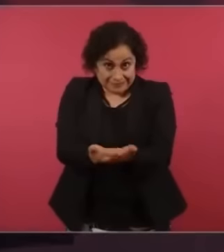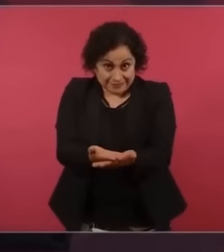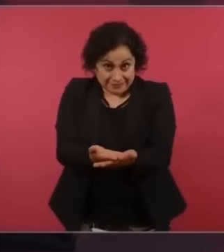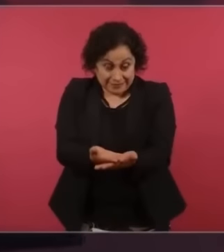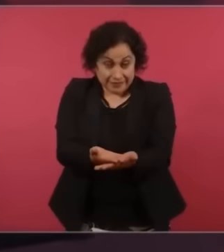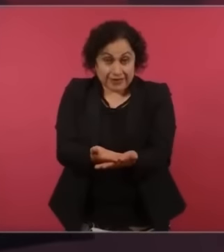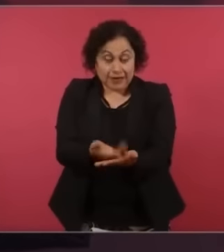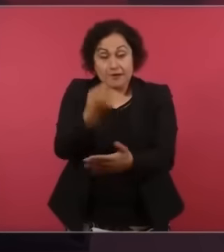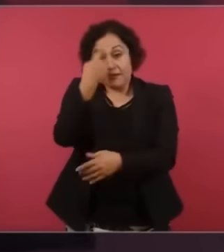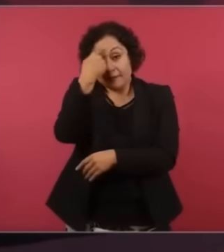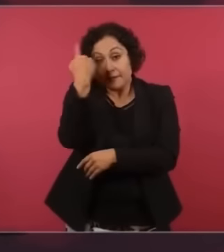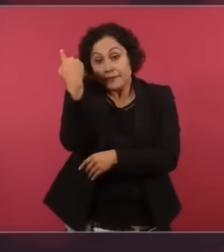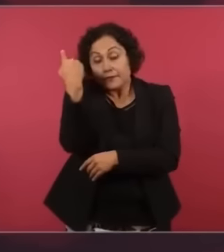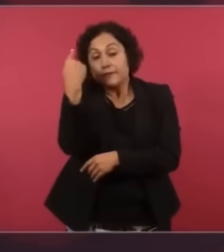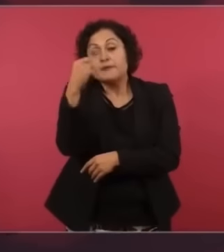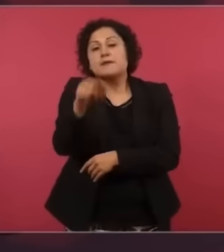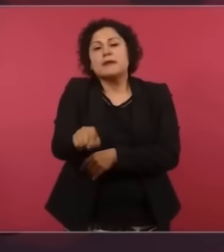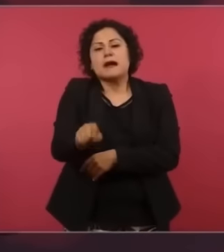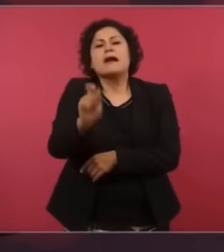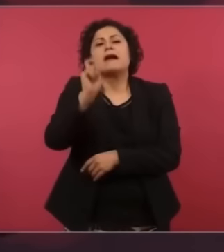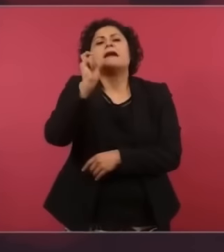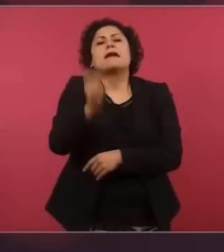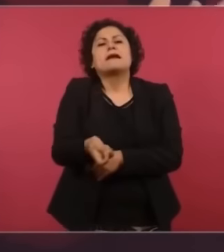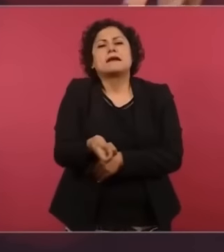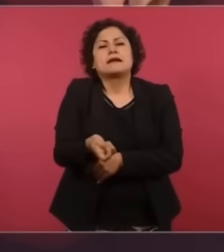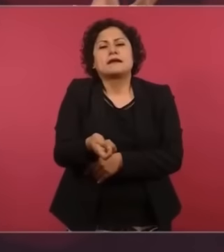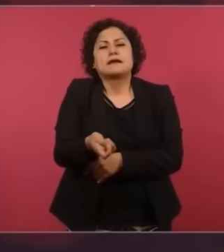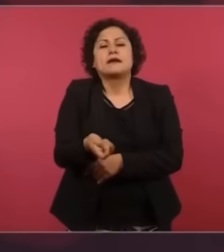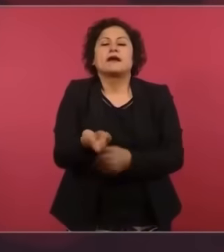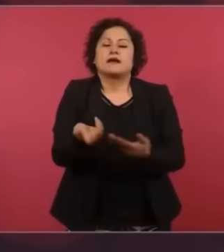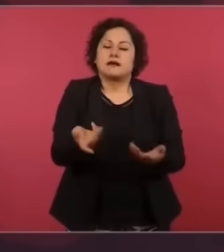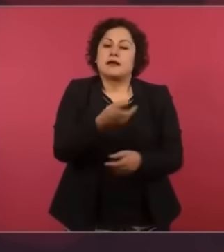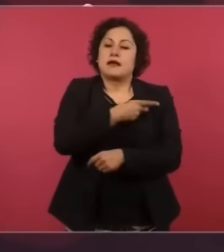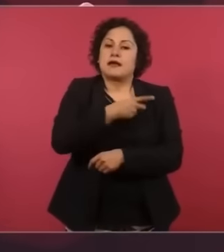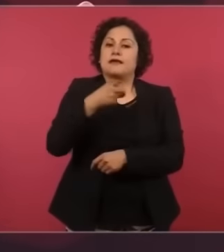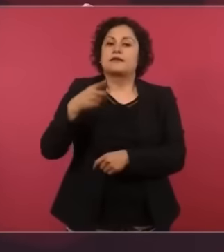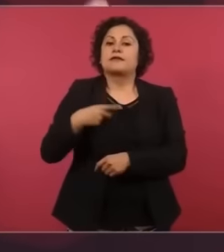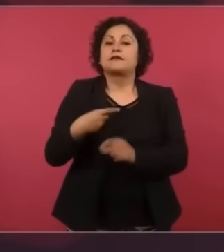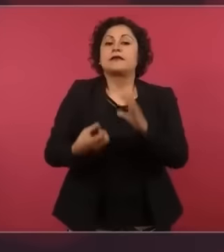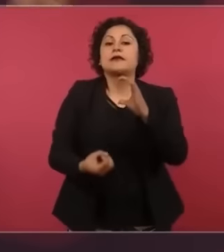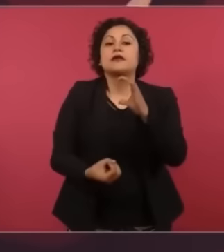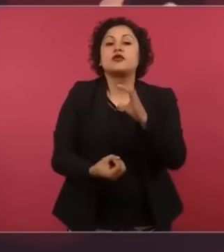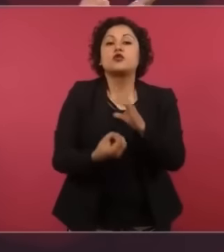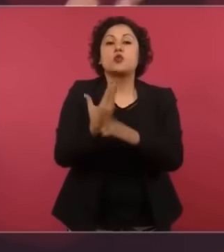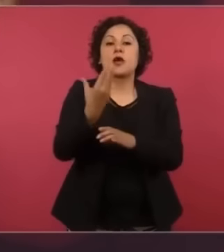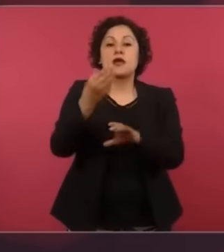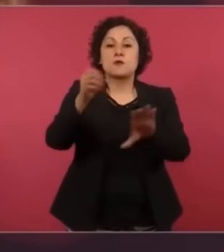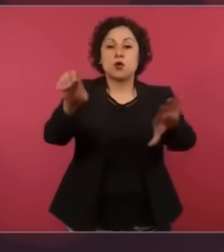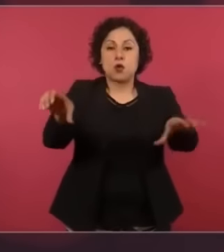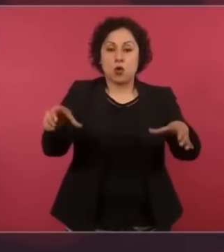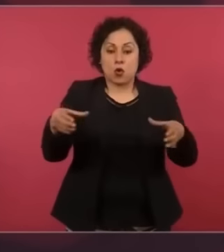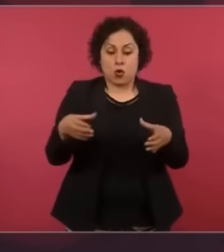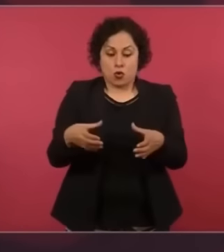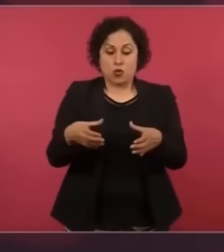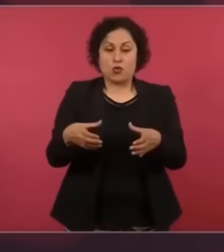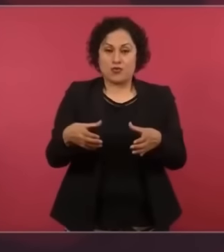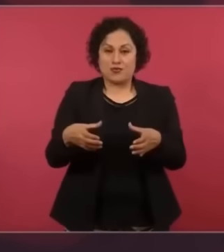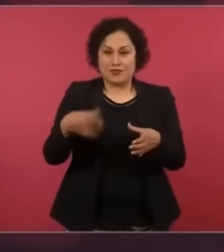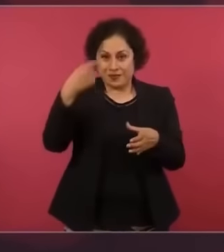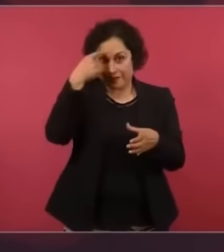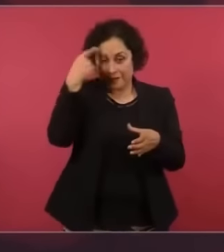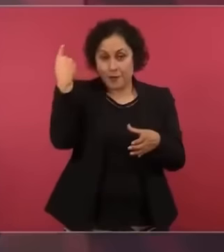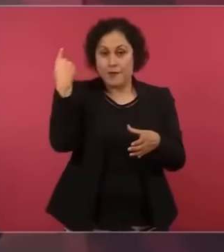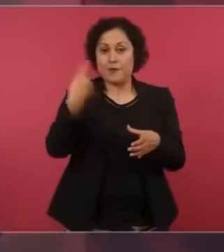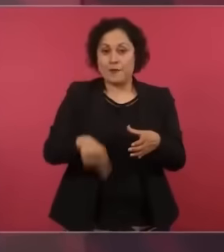que se constituya un fondo compensatorio para que el trabajador al